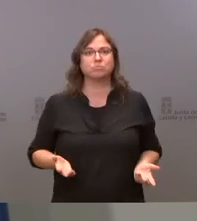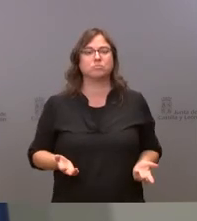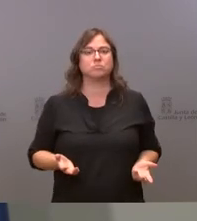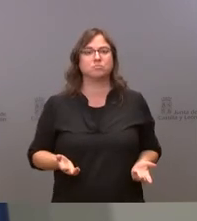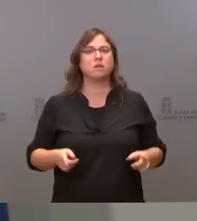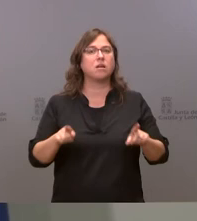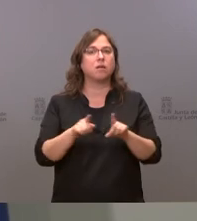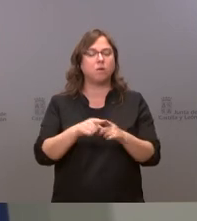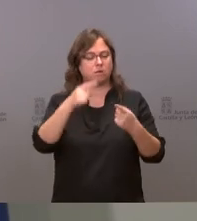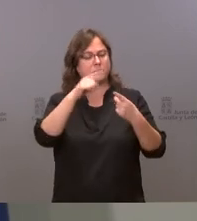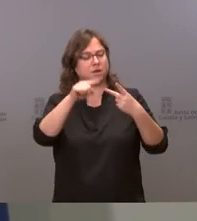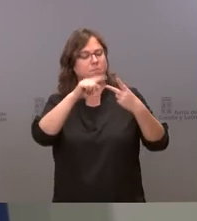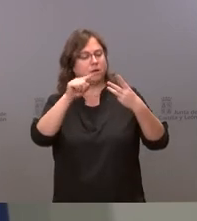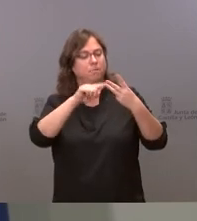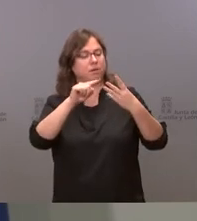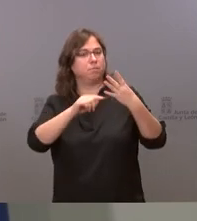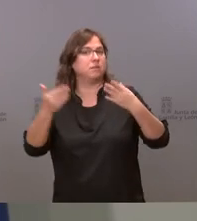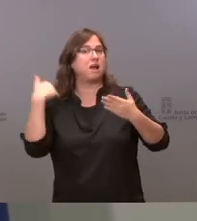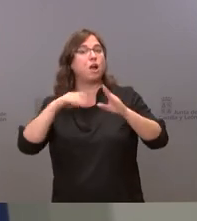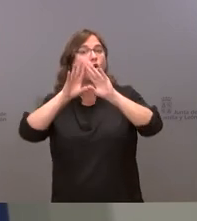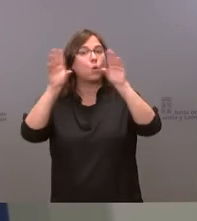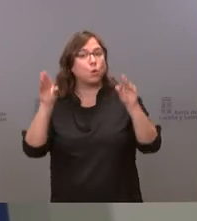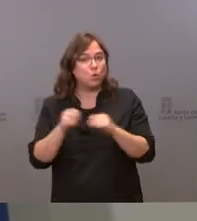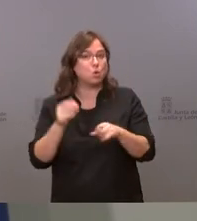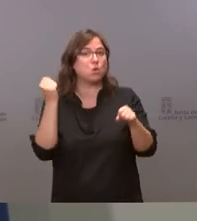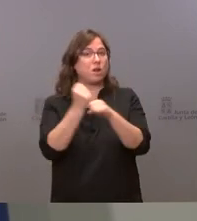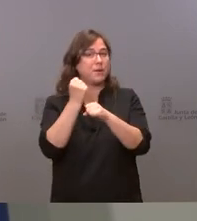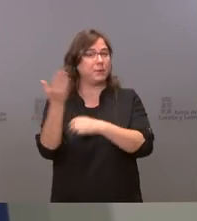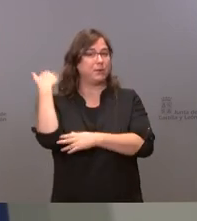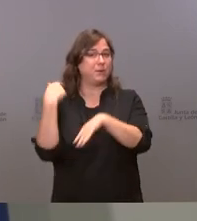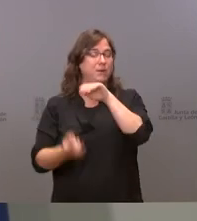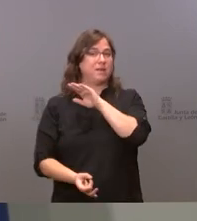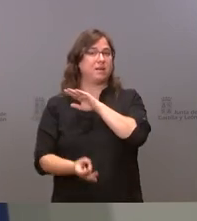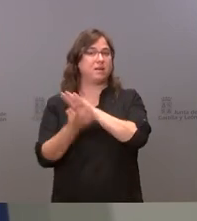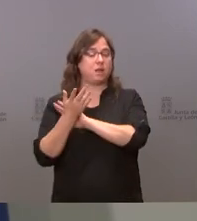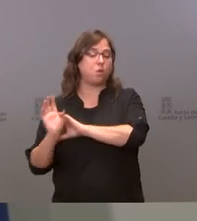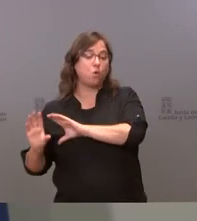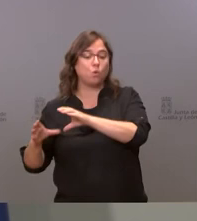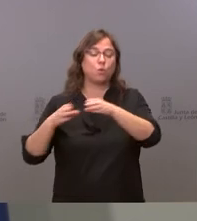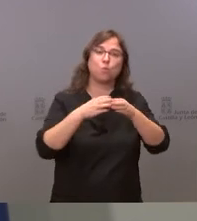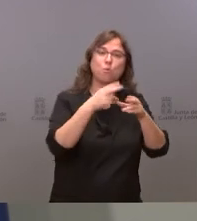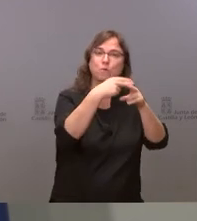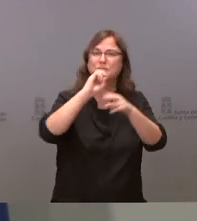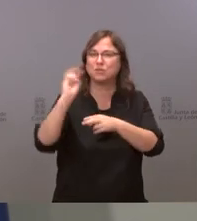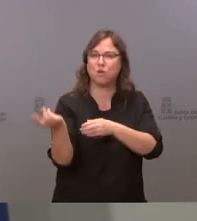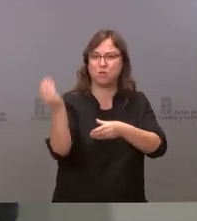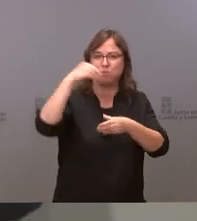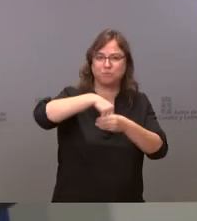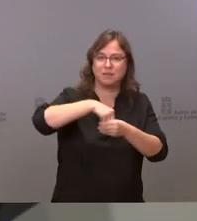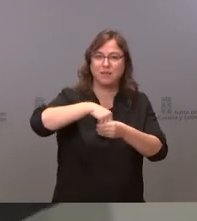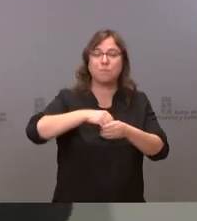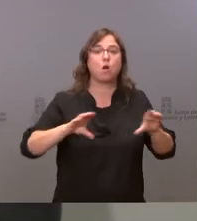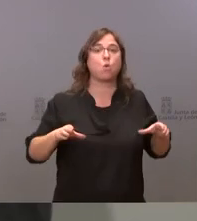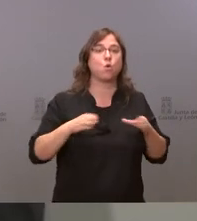en cuenta las conclusiones del trabajo del grupo que se hizo con todos los partidos políticos del grupo de expertos de atención primaria